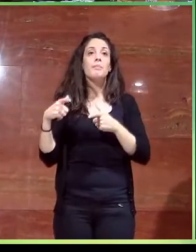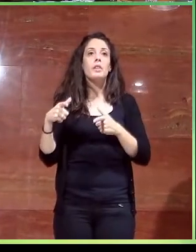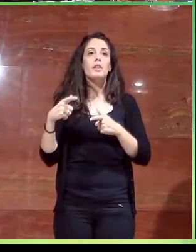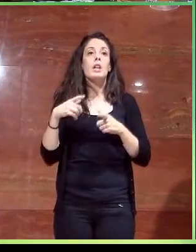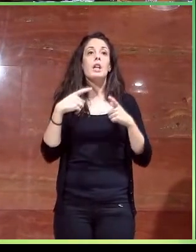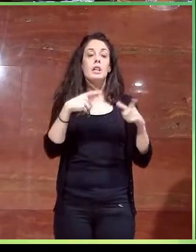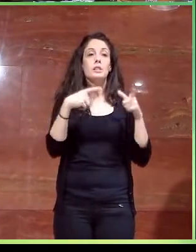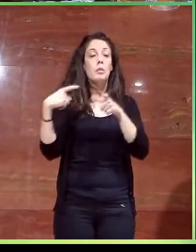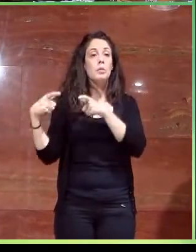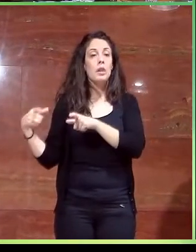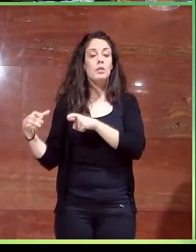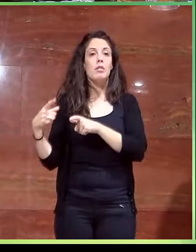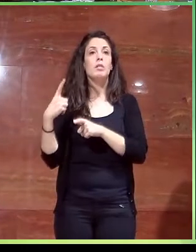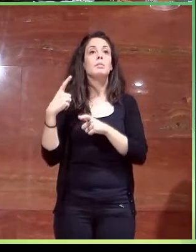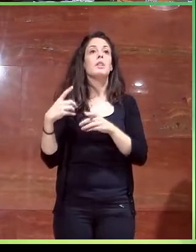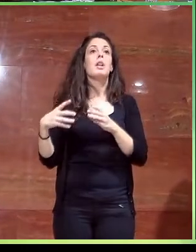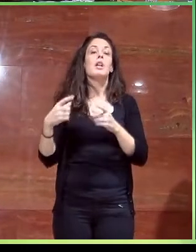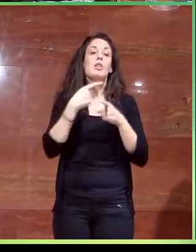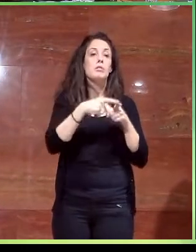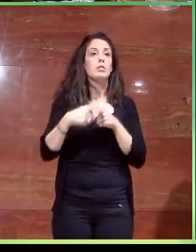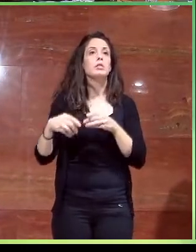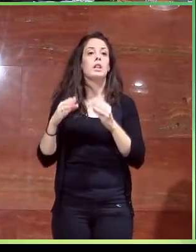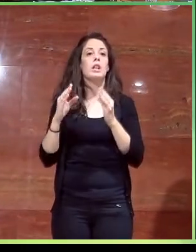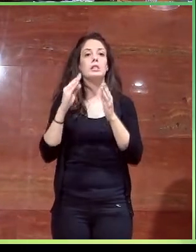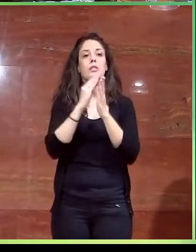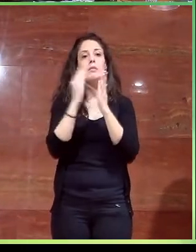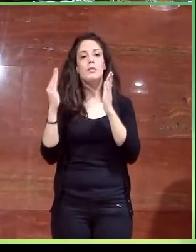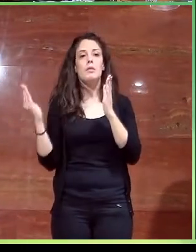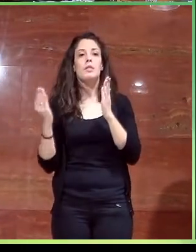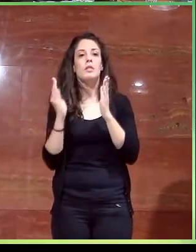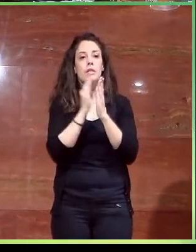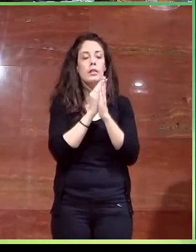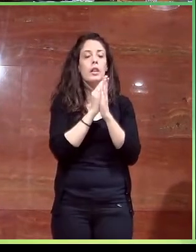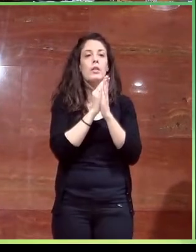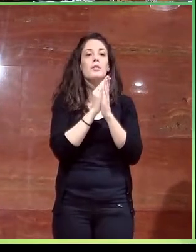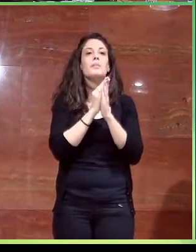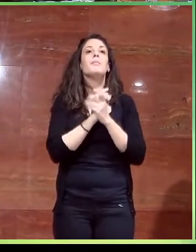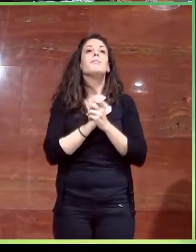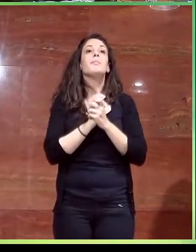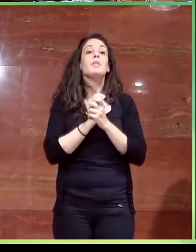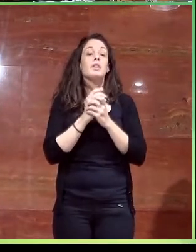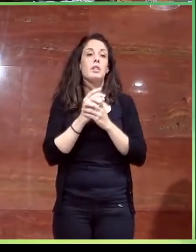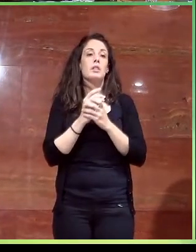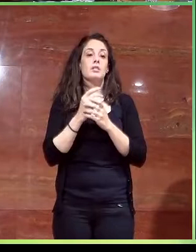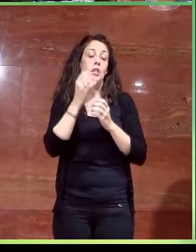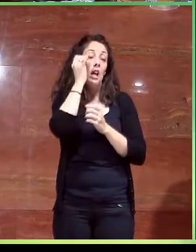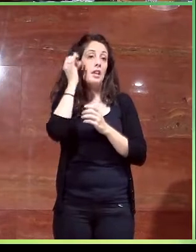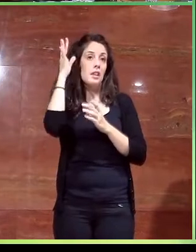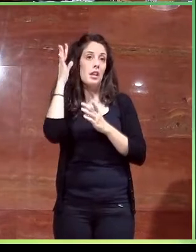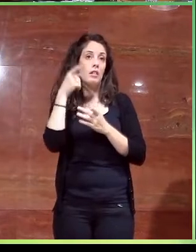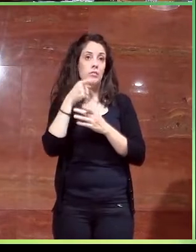va acompañada con muchísimos elementos prefabricados, digamos, que coinciden claramente con esa idea de modular y